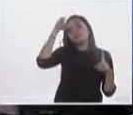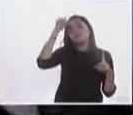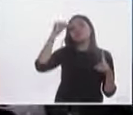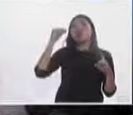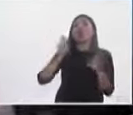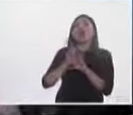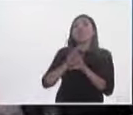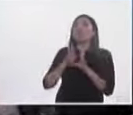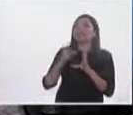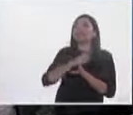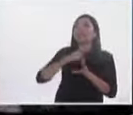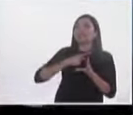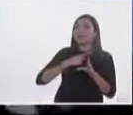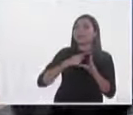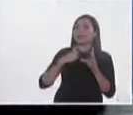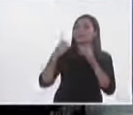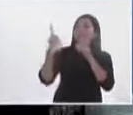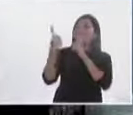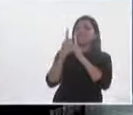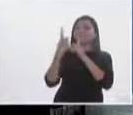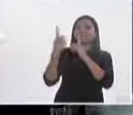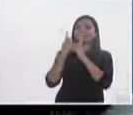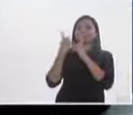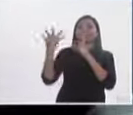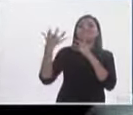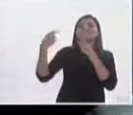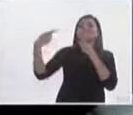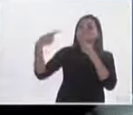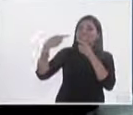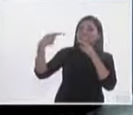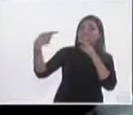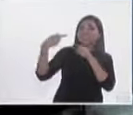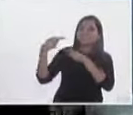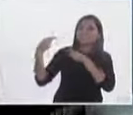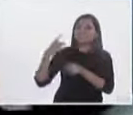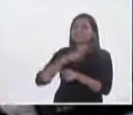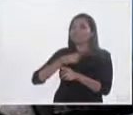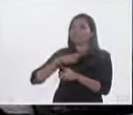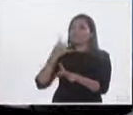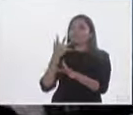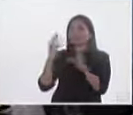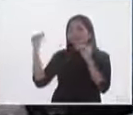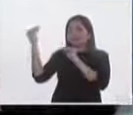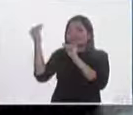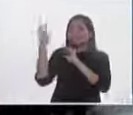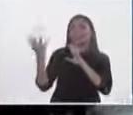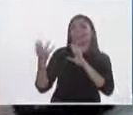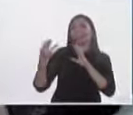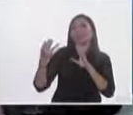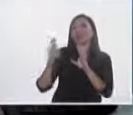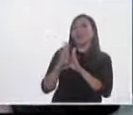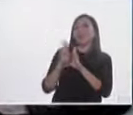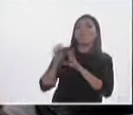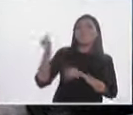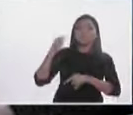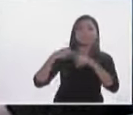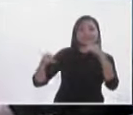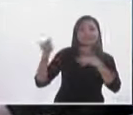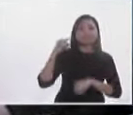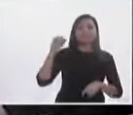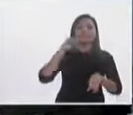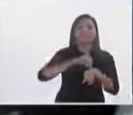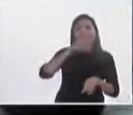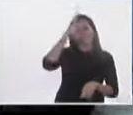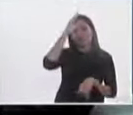esos resortes y engranes de la realpolitik de la forma de cabildear, la forma de negociar, de generar consensos al